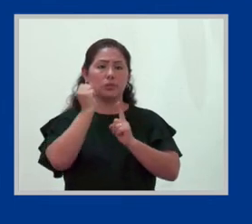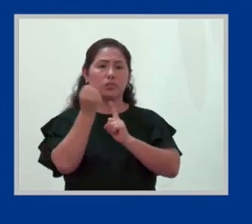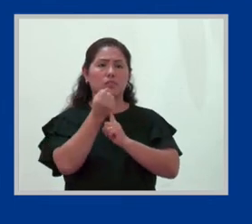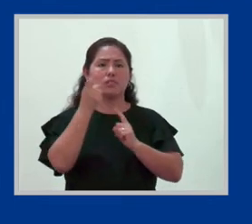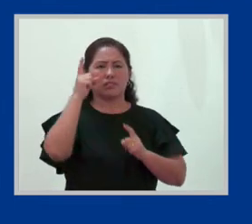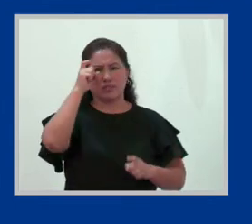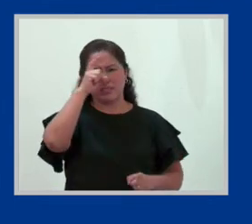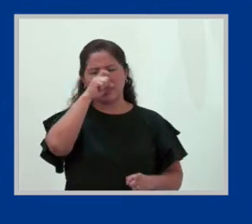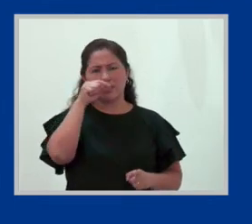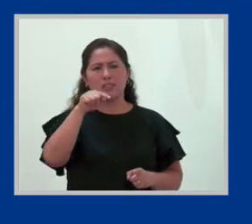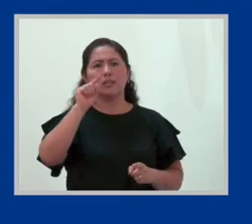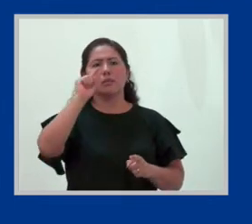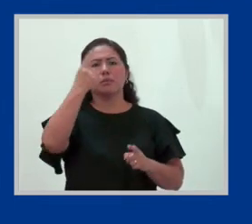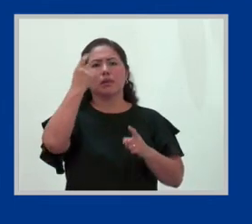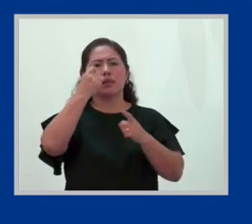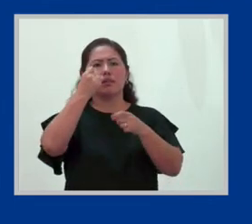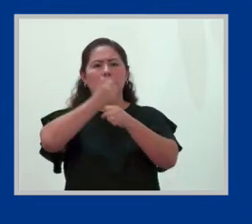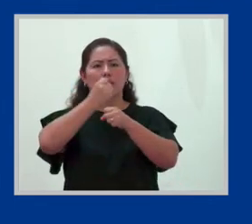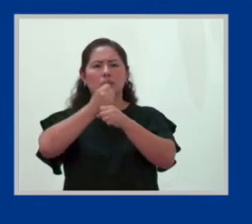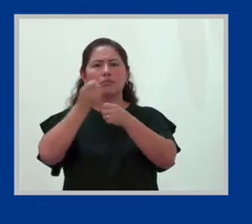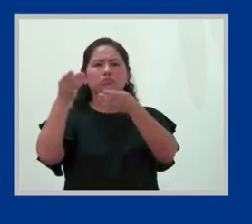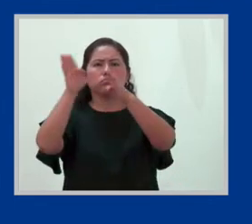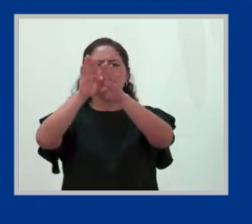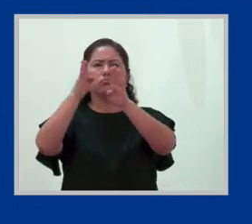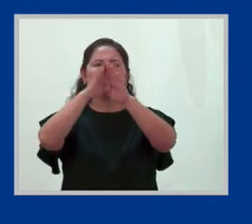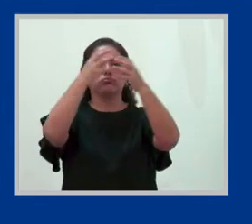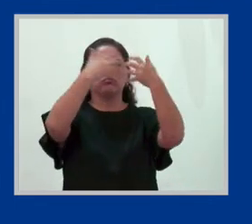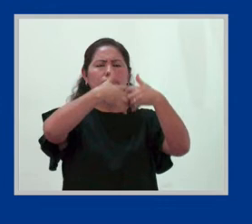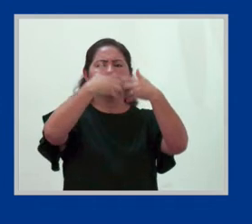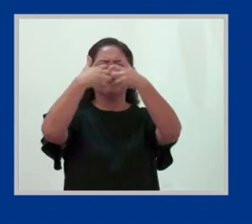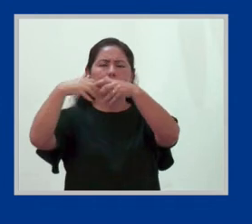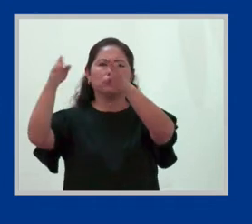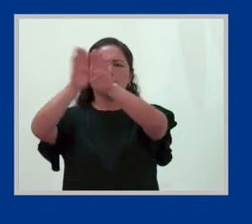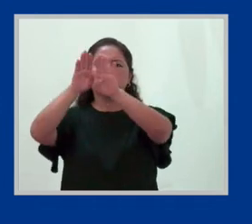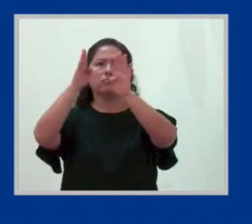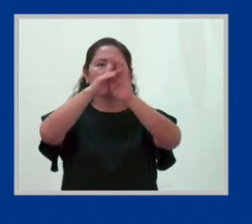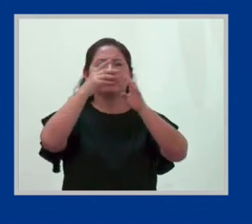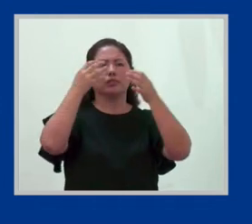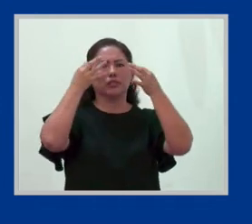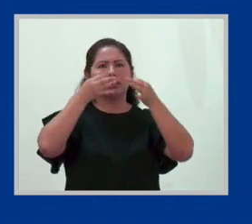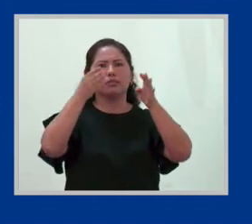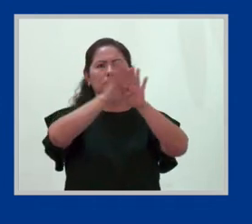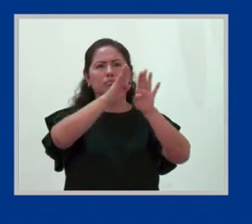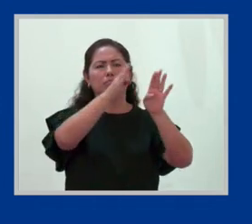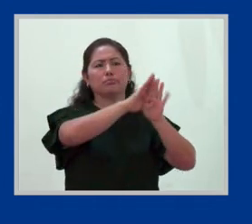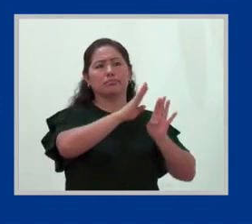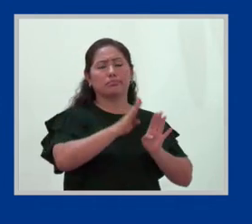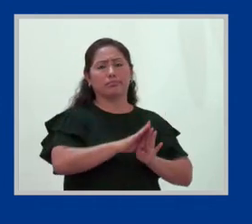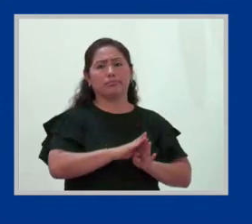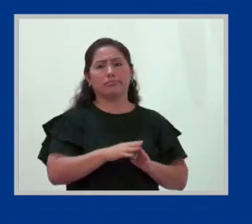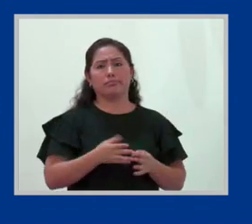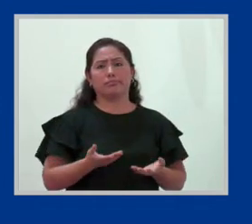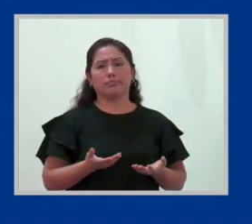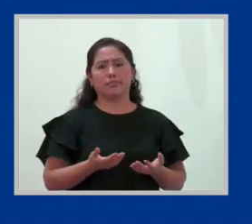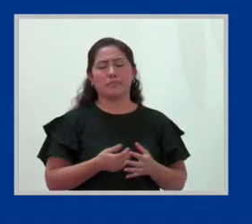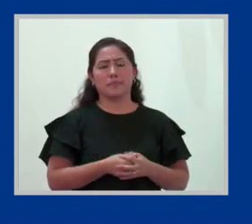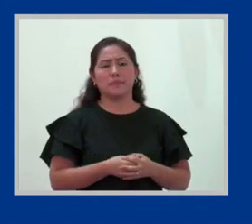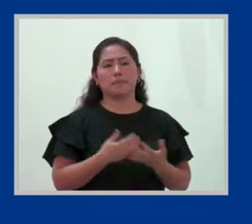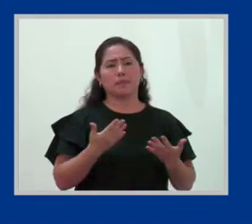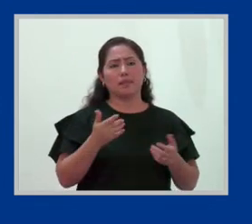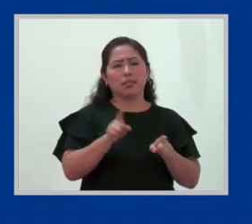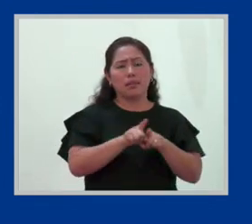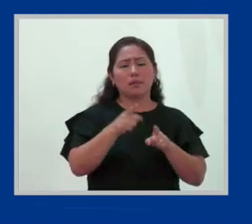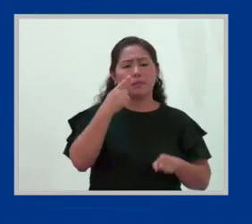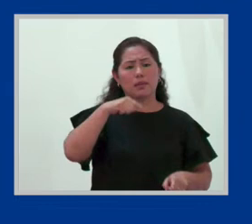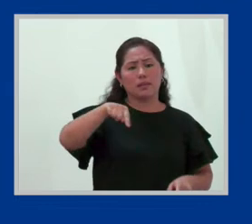fueron los primeros trabajos de los cuales las empresas decidieron desligarse, porque también para